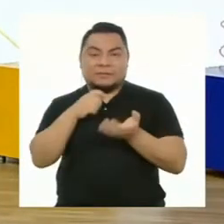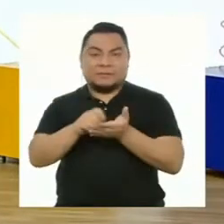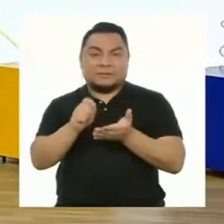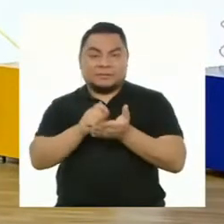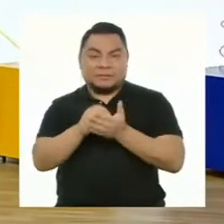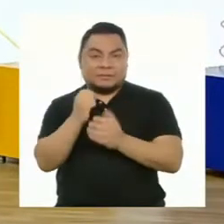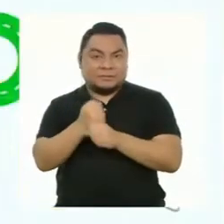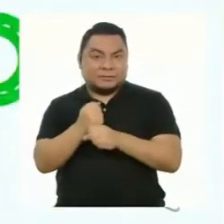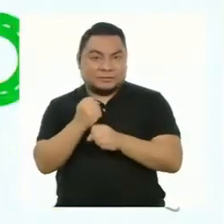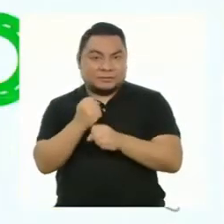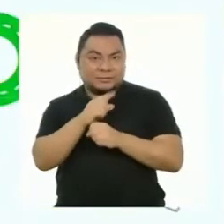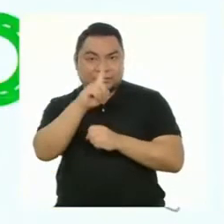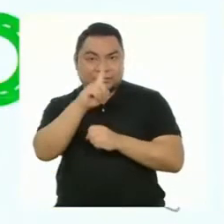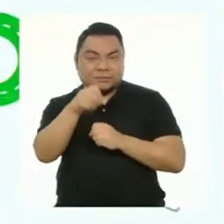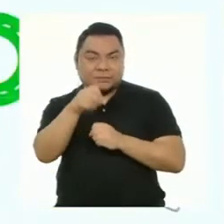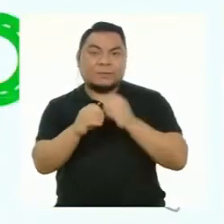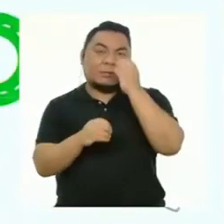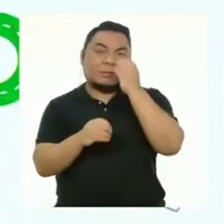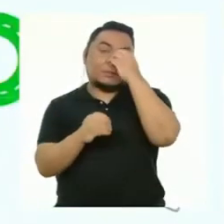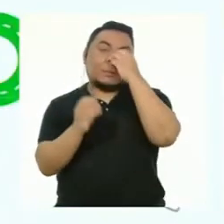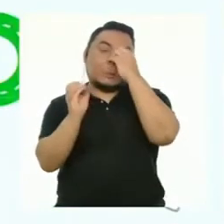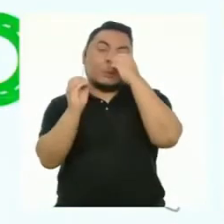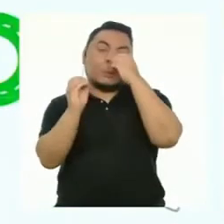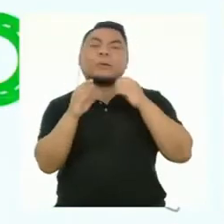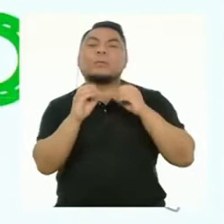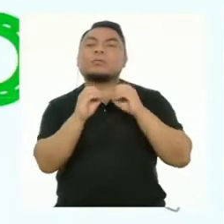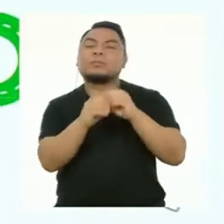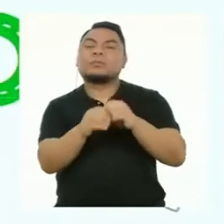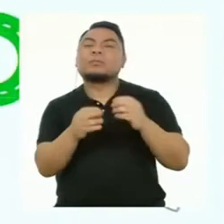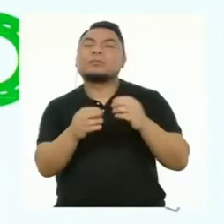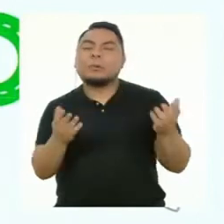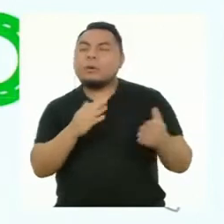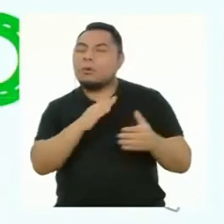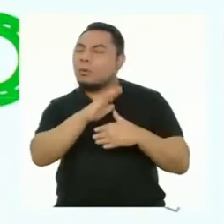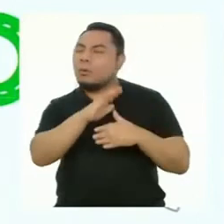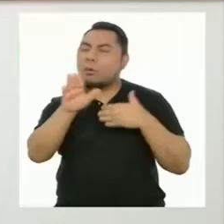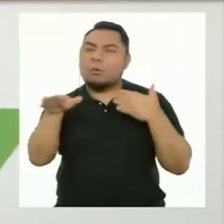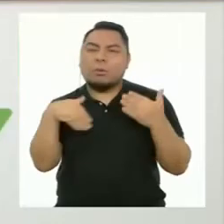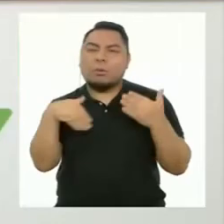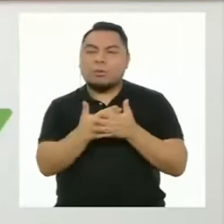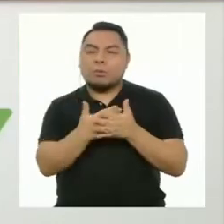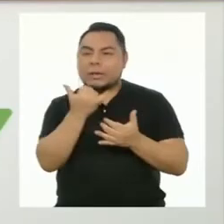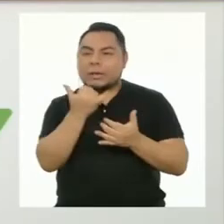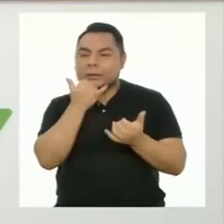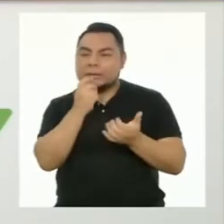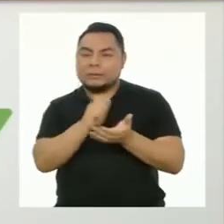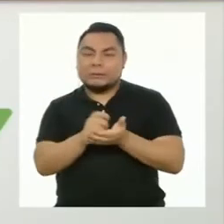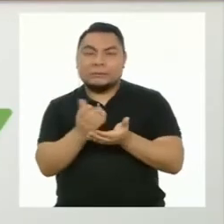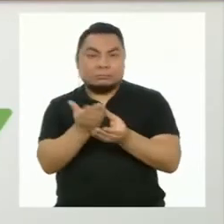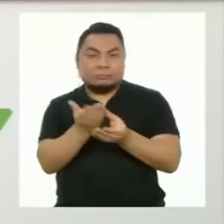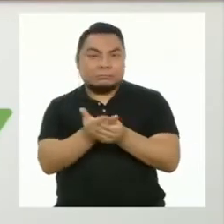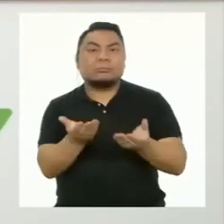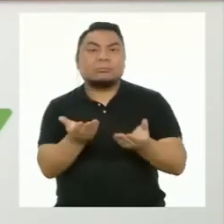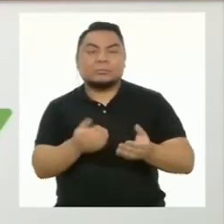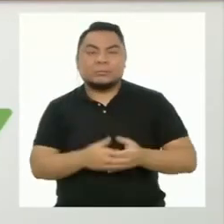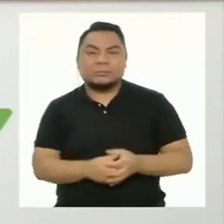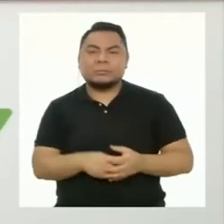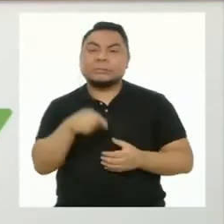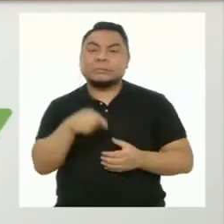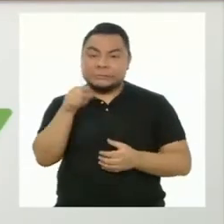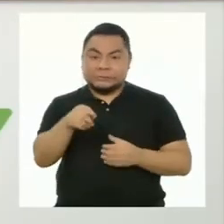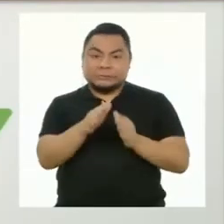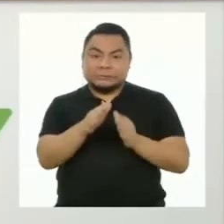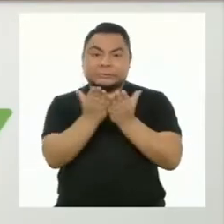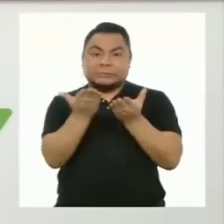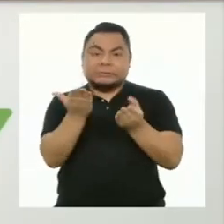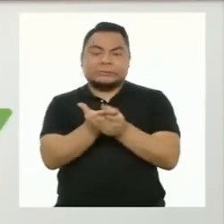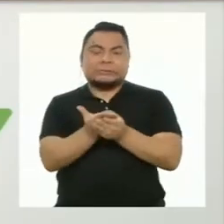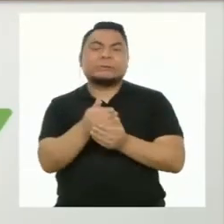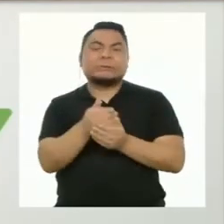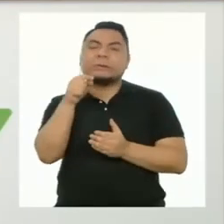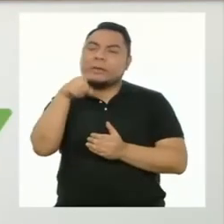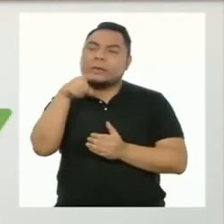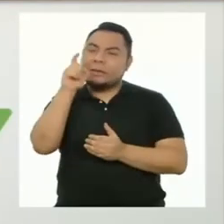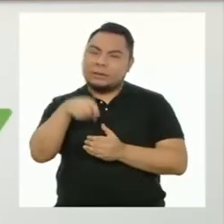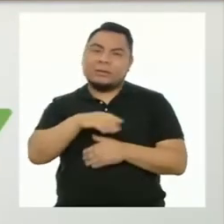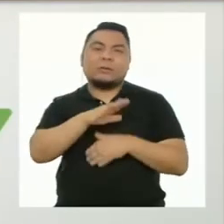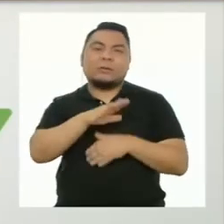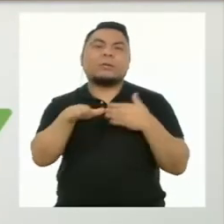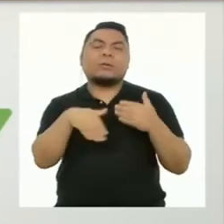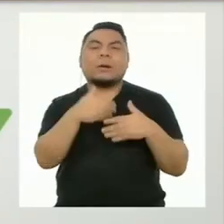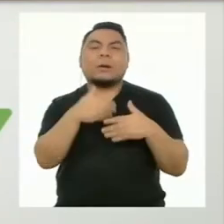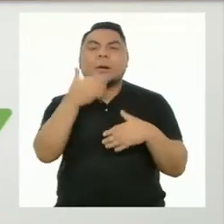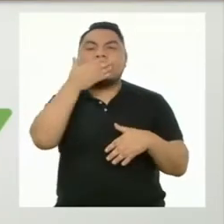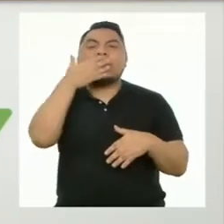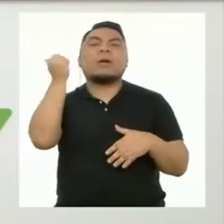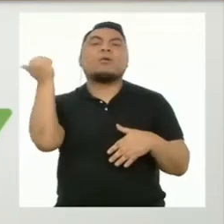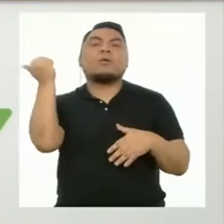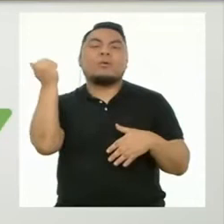nuestros trabajos? ¿O es mejor ponerlo todo? En el portafolio, indudablemente tiene que estar tus